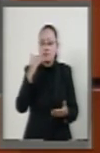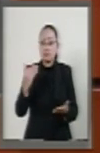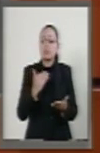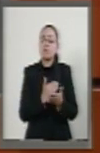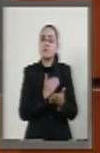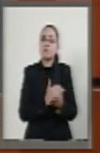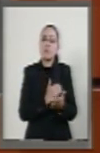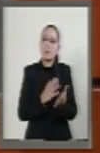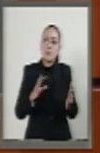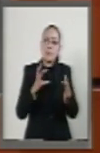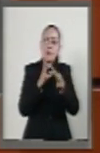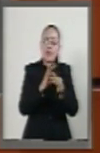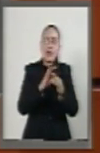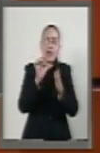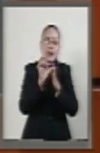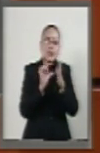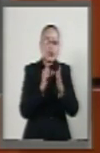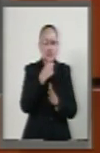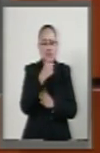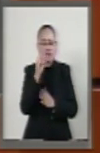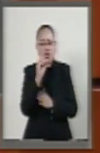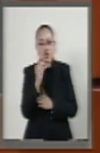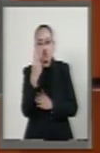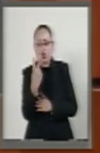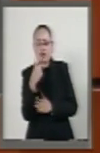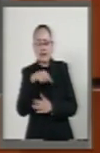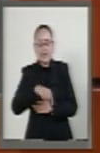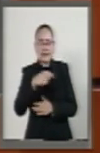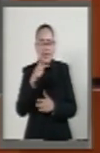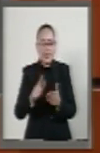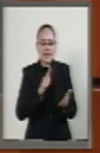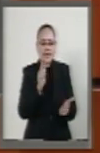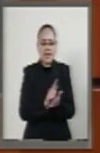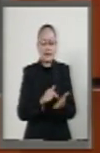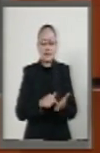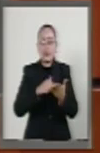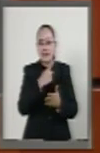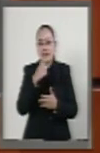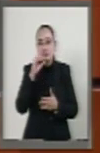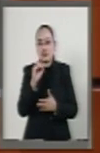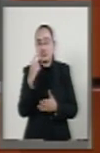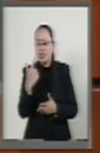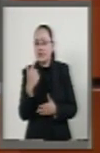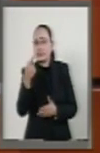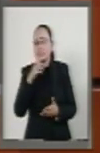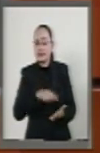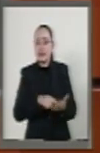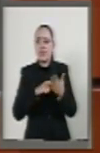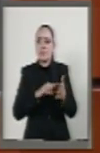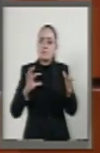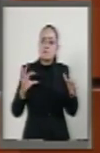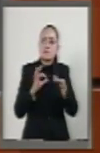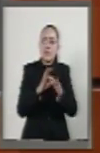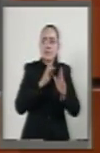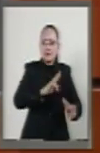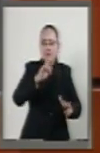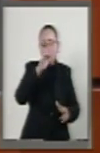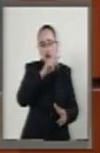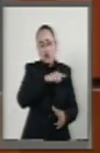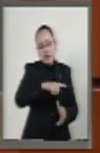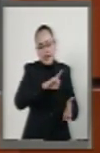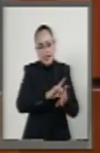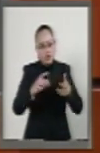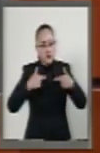garantías en los términos del artículo 102 de esta ley. El artículo 107, su fracción quinta, garantizar el respeto a los derechos humanos del